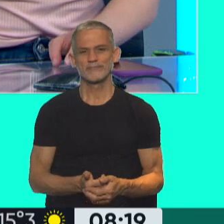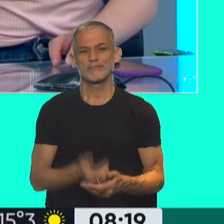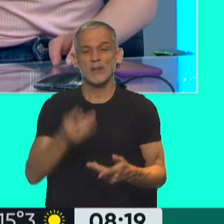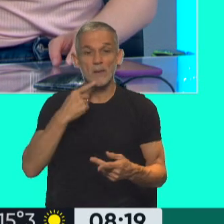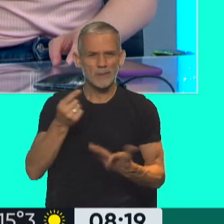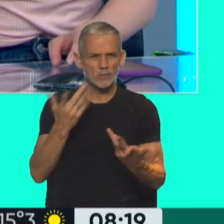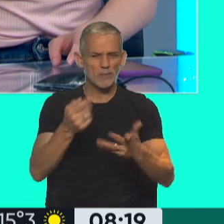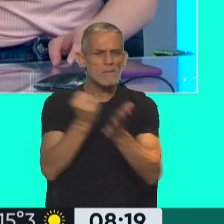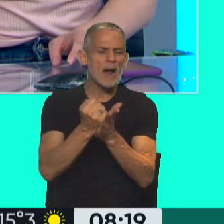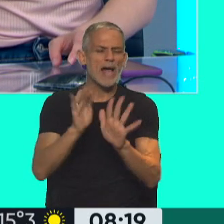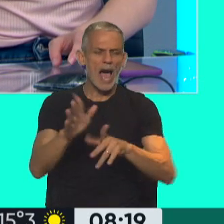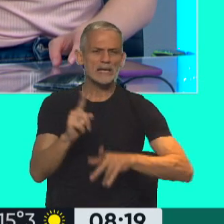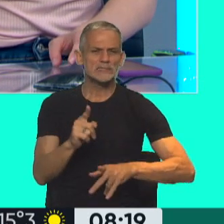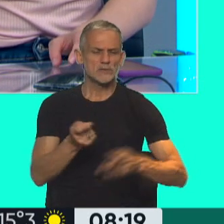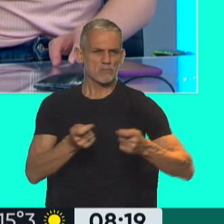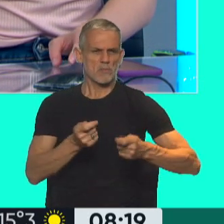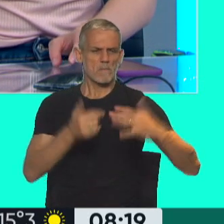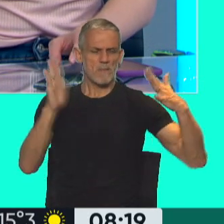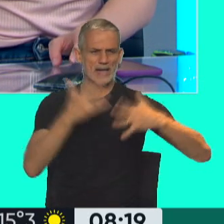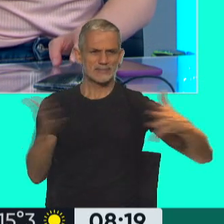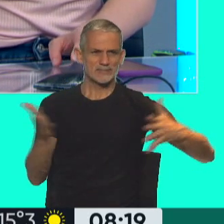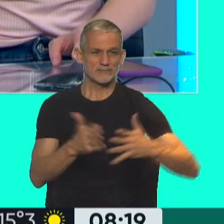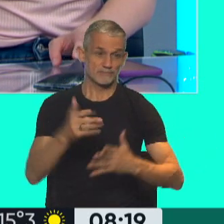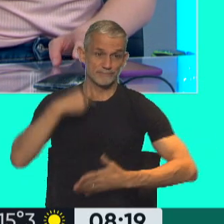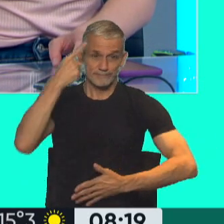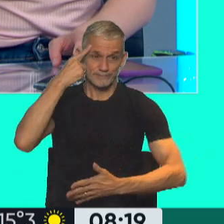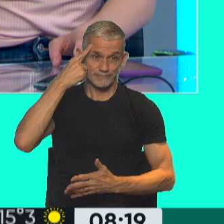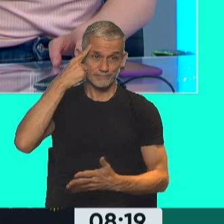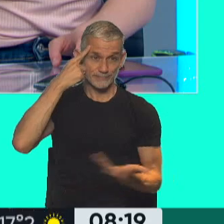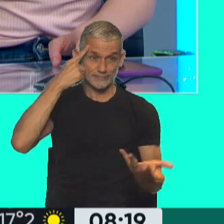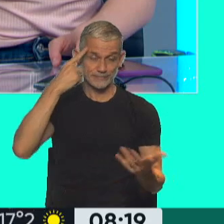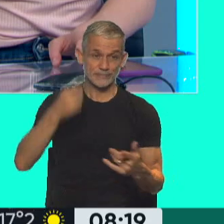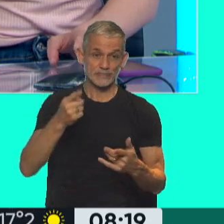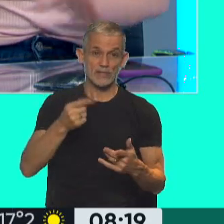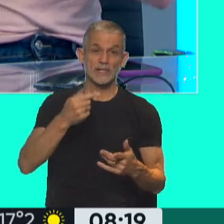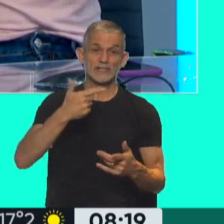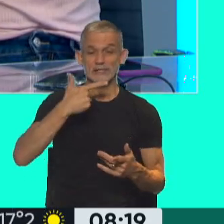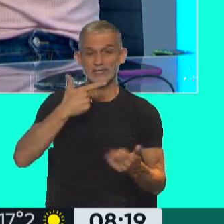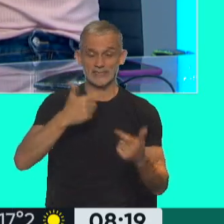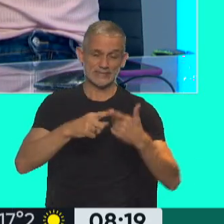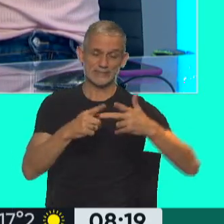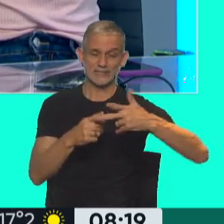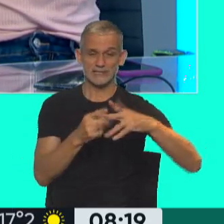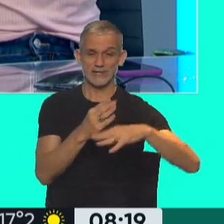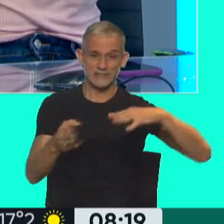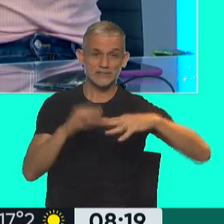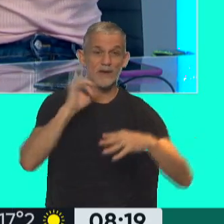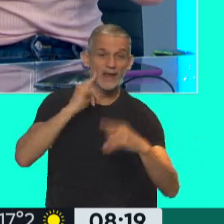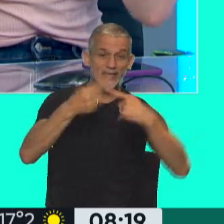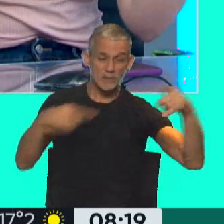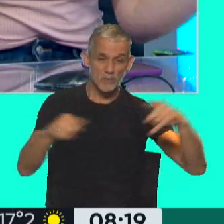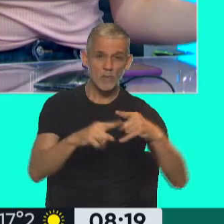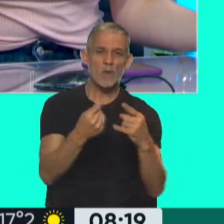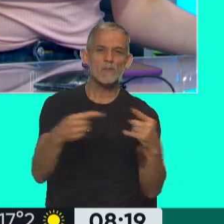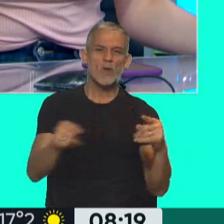de estas primeras marcas que tienen esta posición dominante, la primera que se me viene a la cabeza es una empresa muy conocida de lácteos. Tiene algunos productos dentro